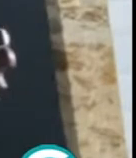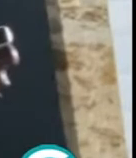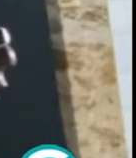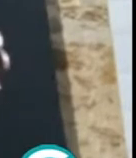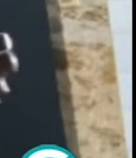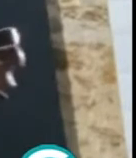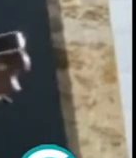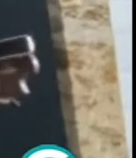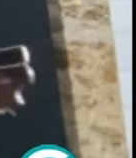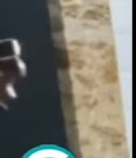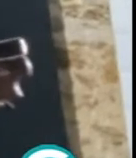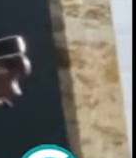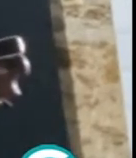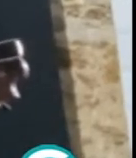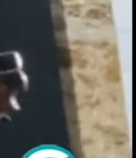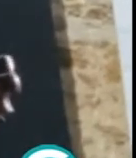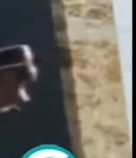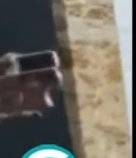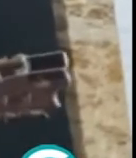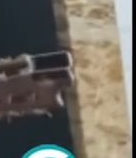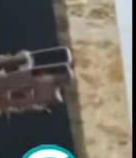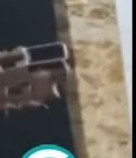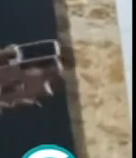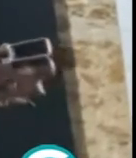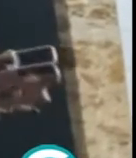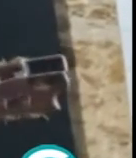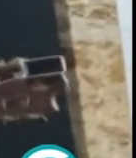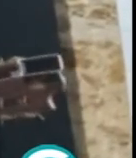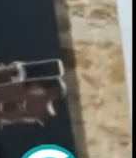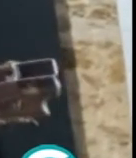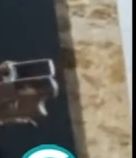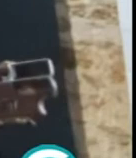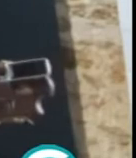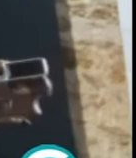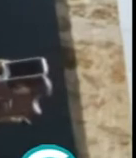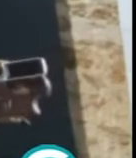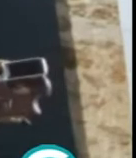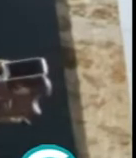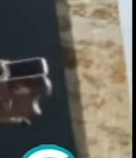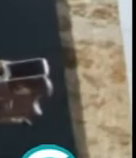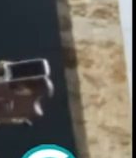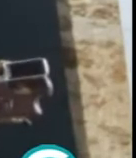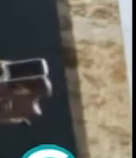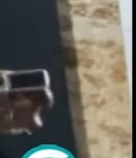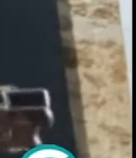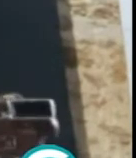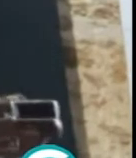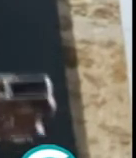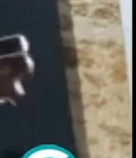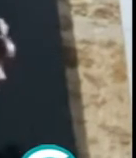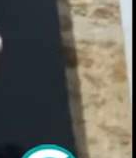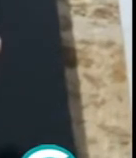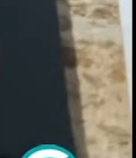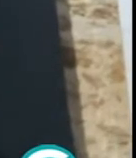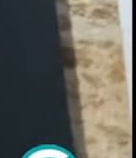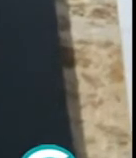chiquilicoteo porque yo tengo un corazón que es un microchip que entiende el amor